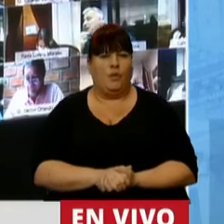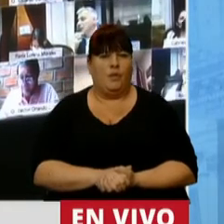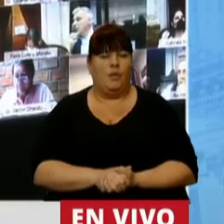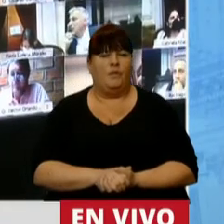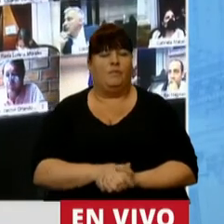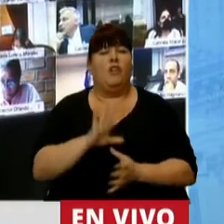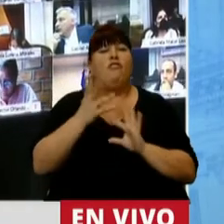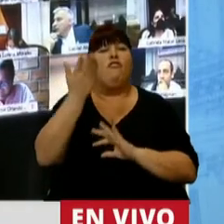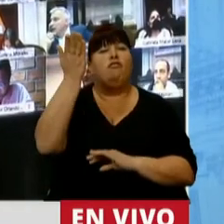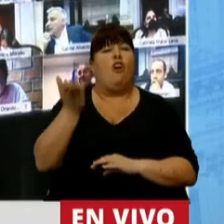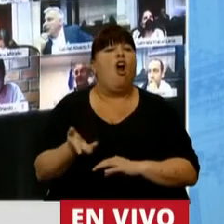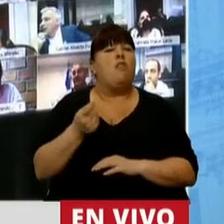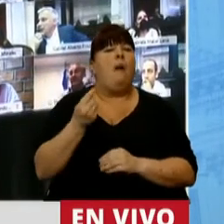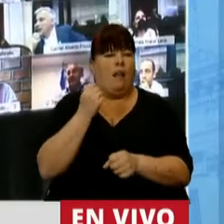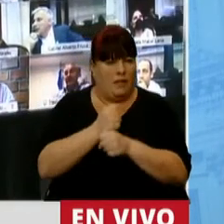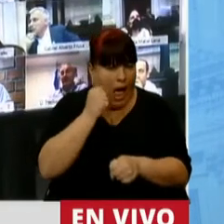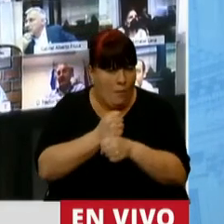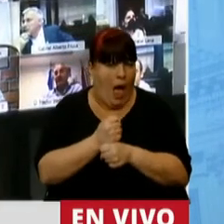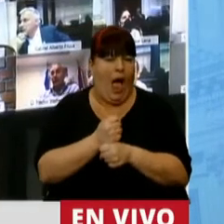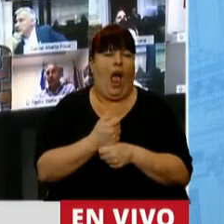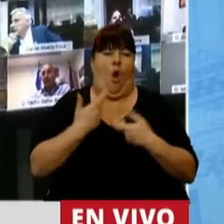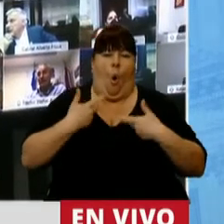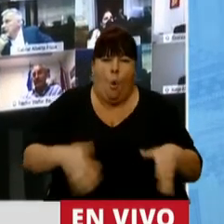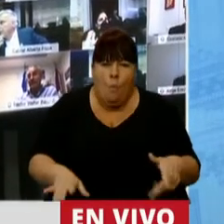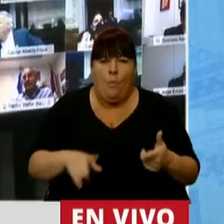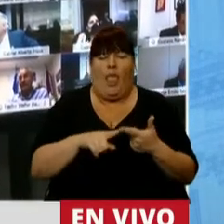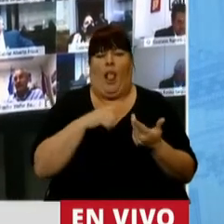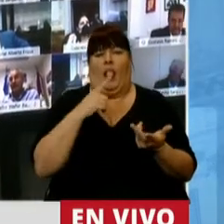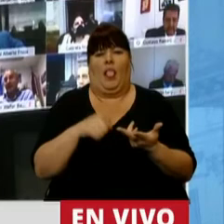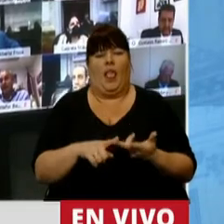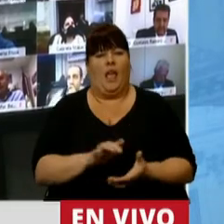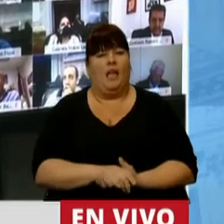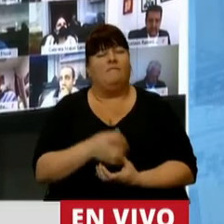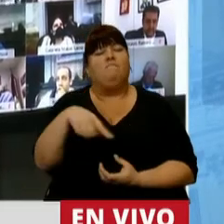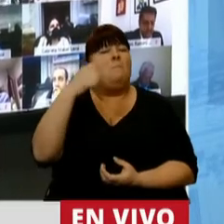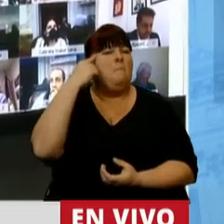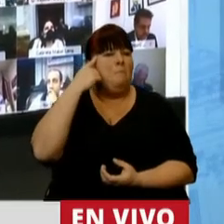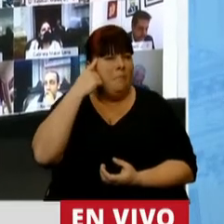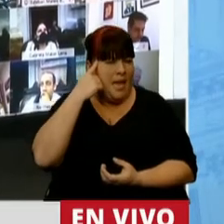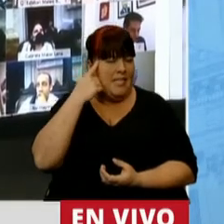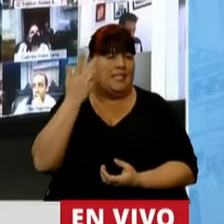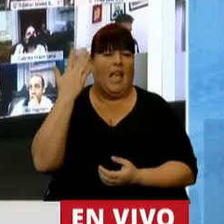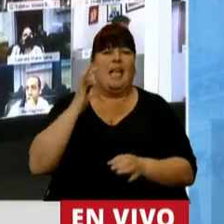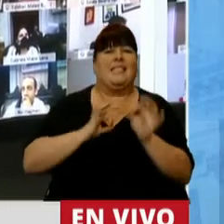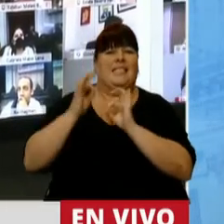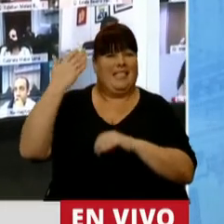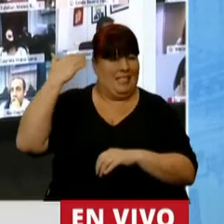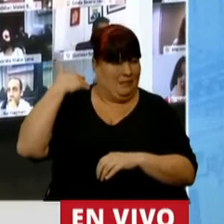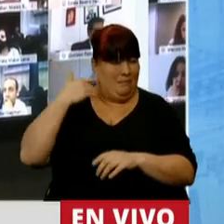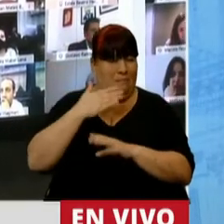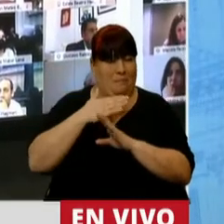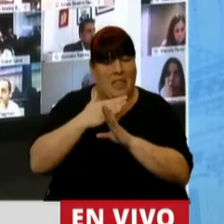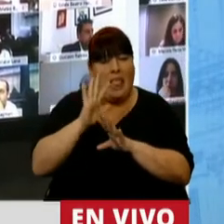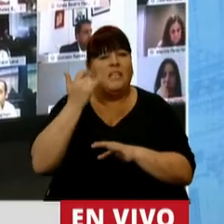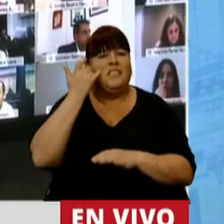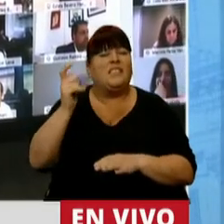Fue un modelo de trabajo, fue un modelo de humildad. Imaginémonos que a mediados del siglo pasado ya